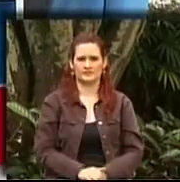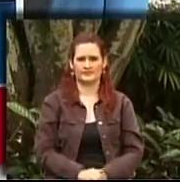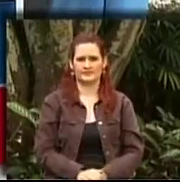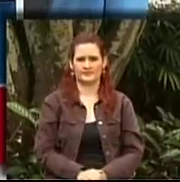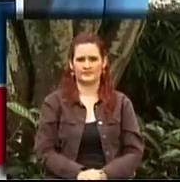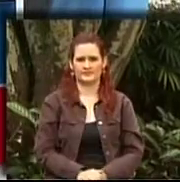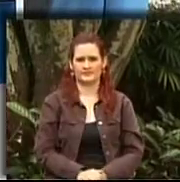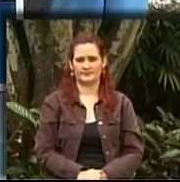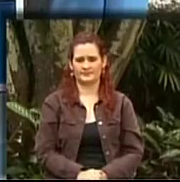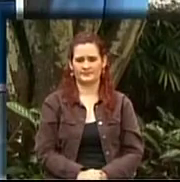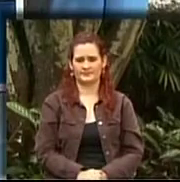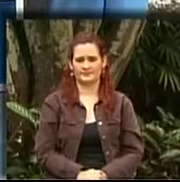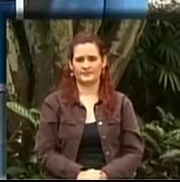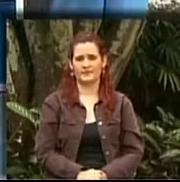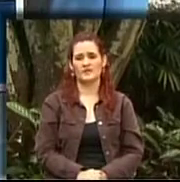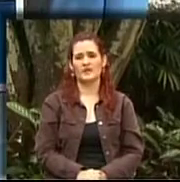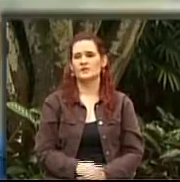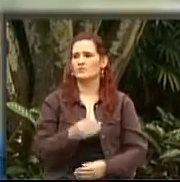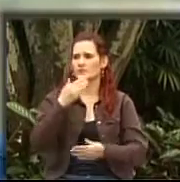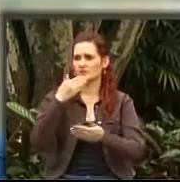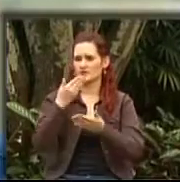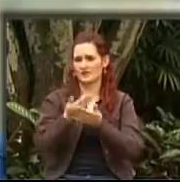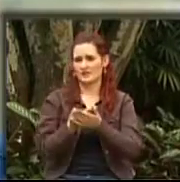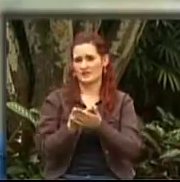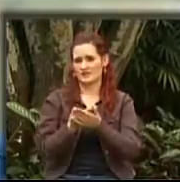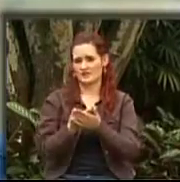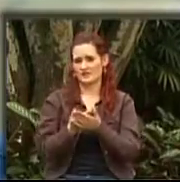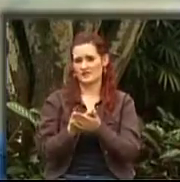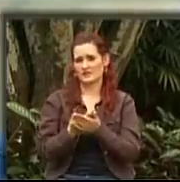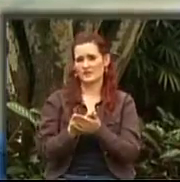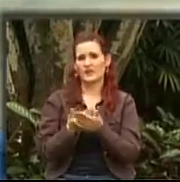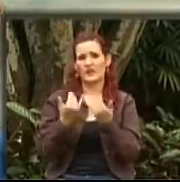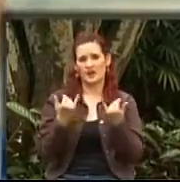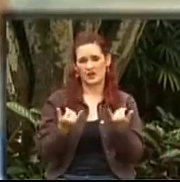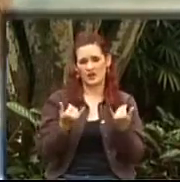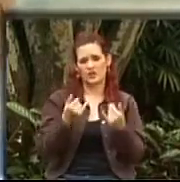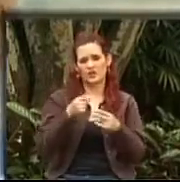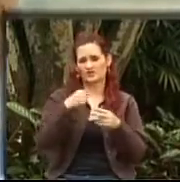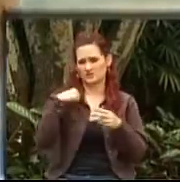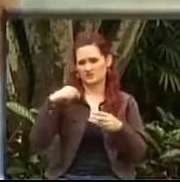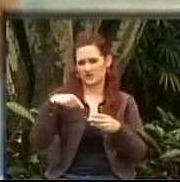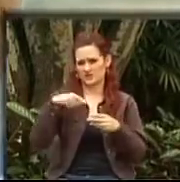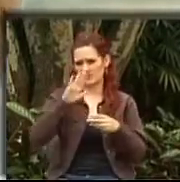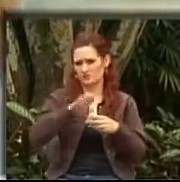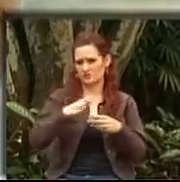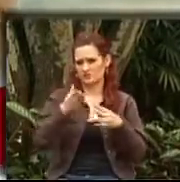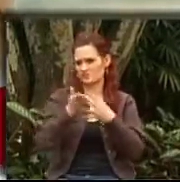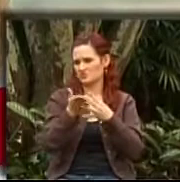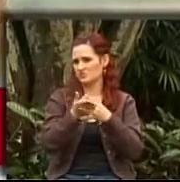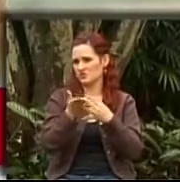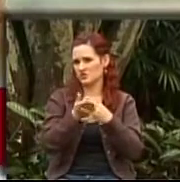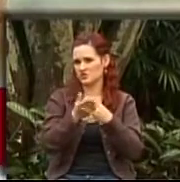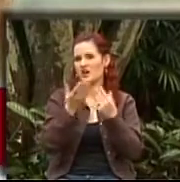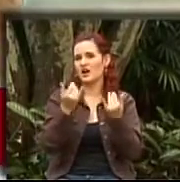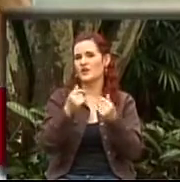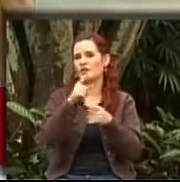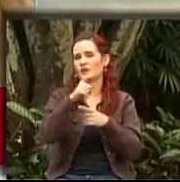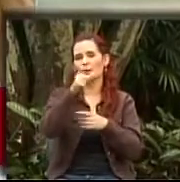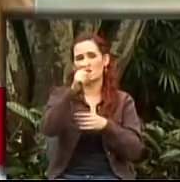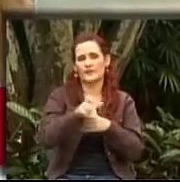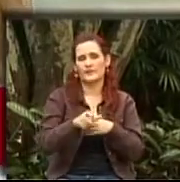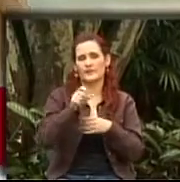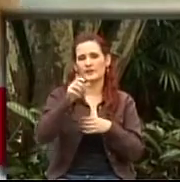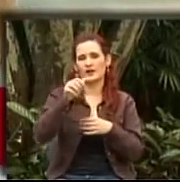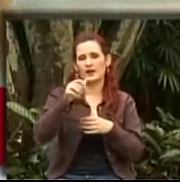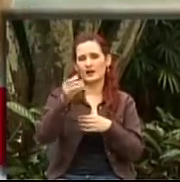la inquietud y la llamada. Señora, muchas gracias. Gracias. El programa va a tener dos partes interesantes y ahora viene una de mis coéquiperas y compañeras que es la doctora